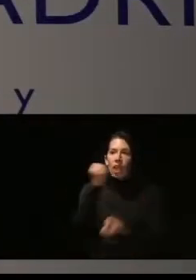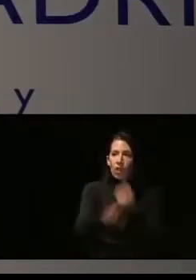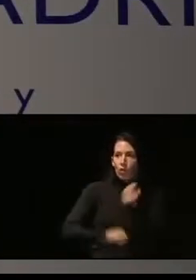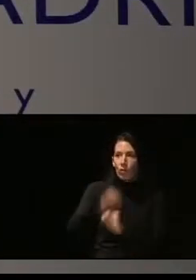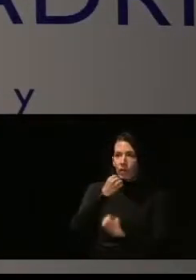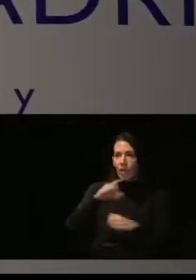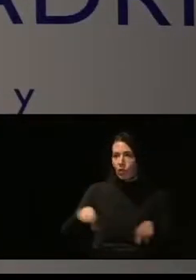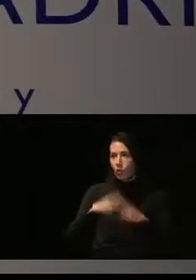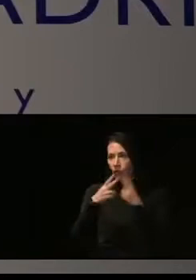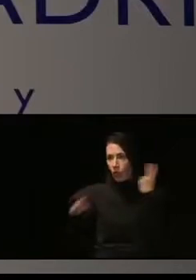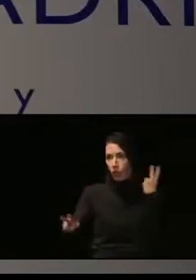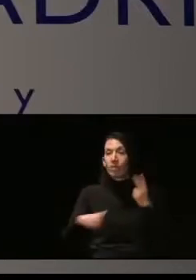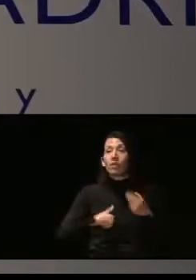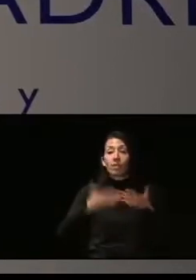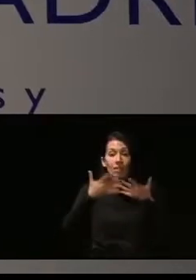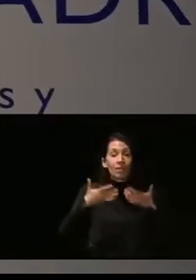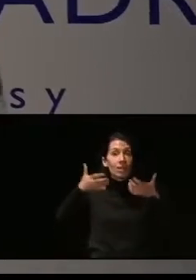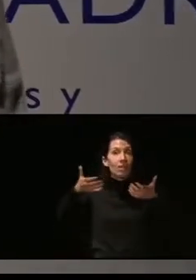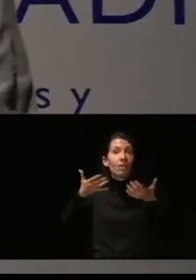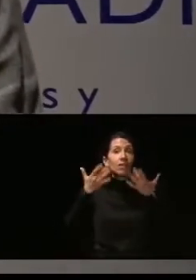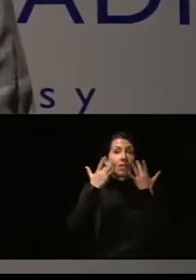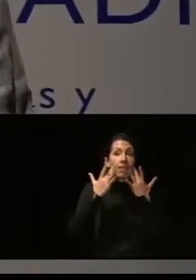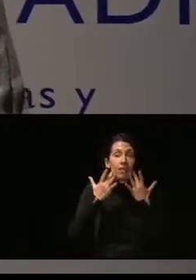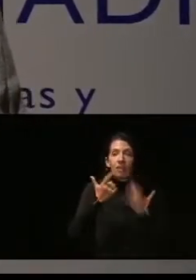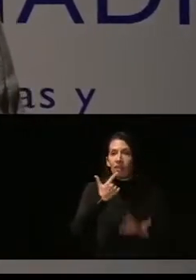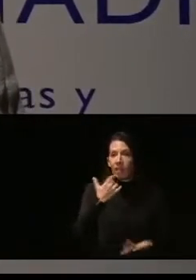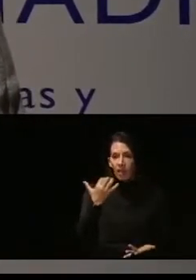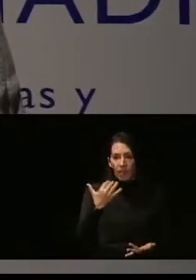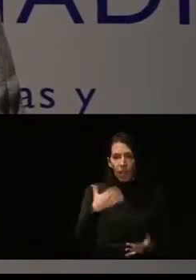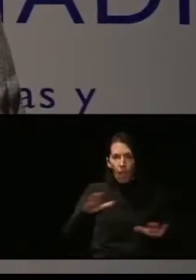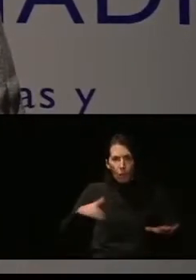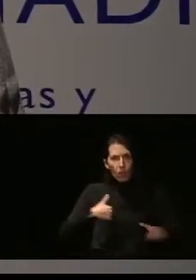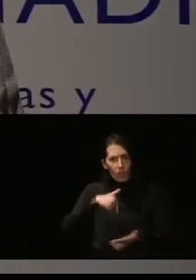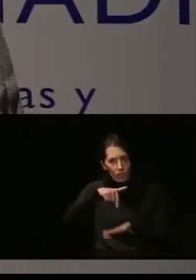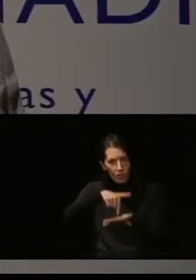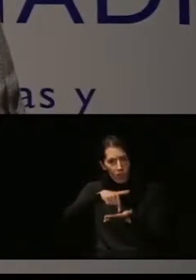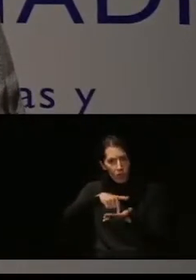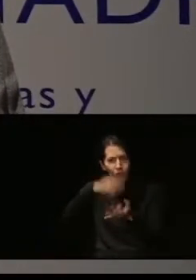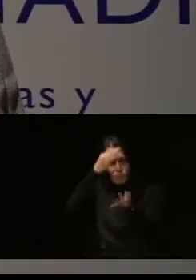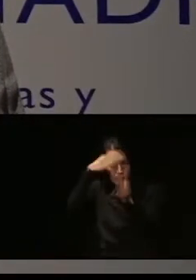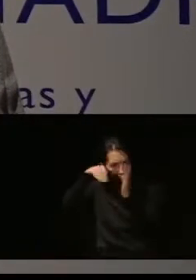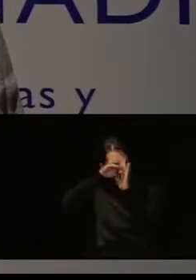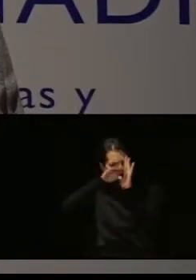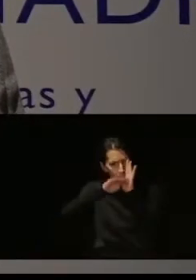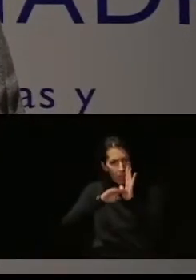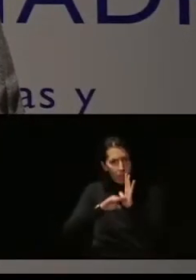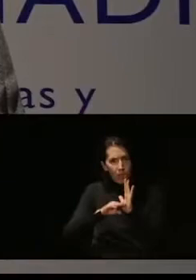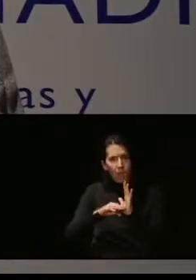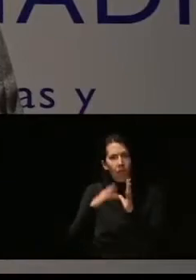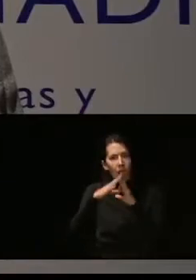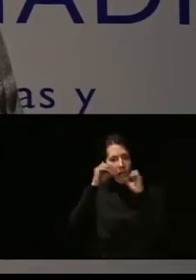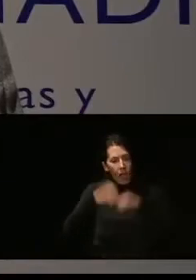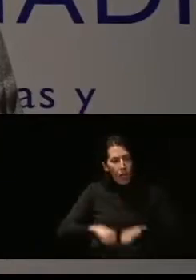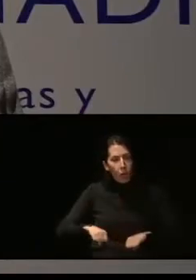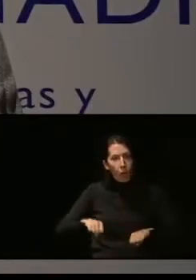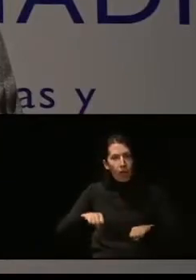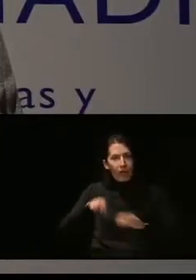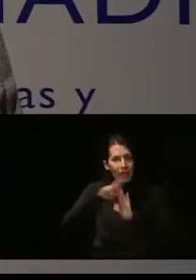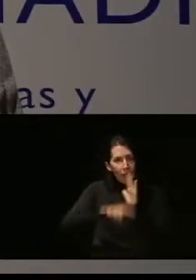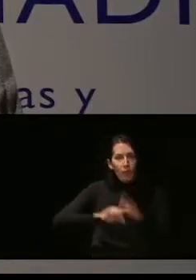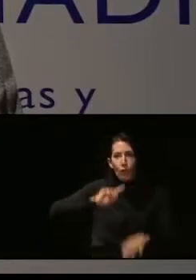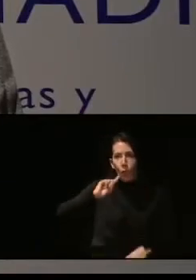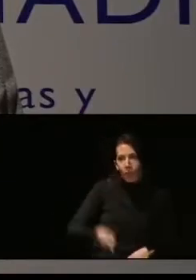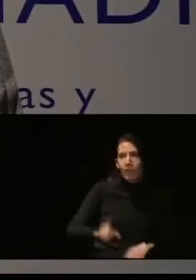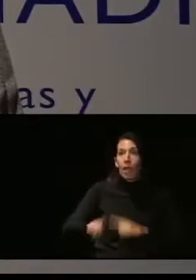social. Dice así, sin perjuicio de las exigencias concretas que se establezcan reglamentariamente y de la